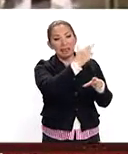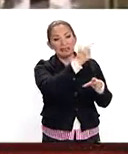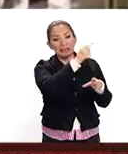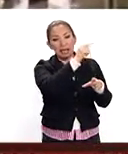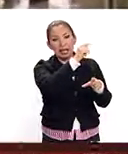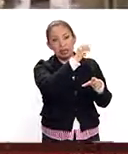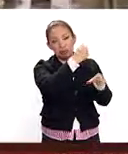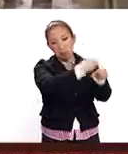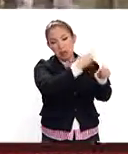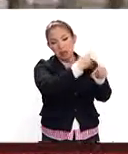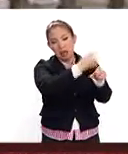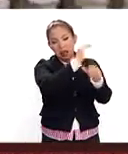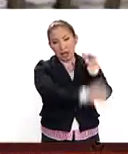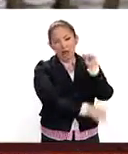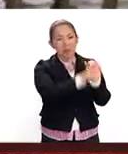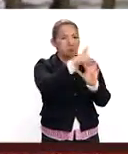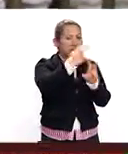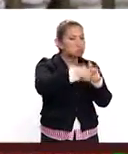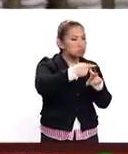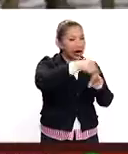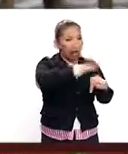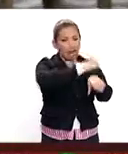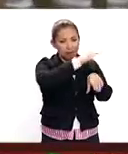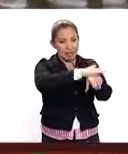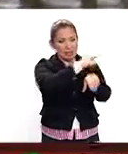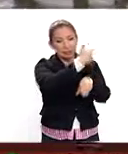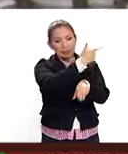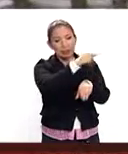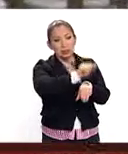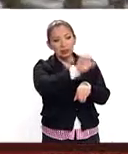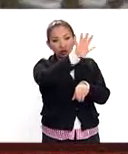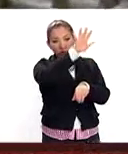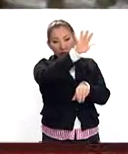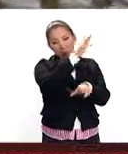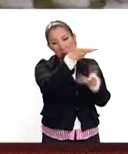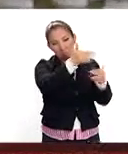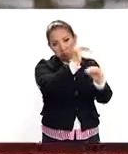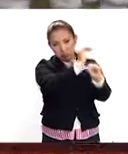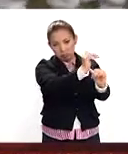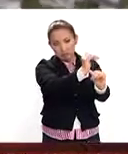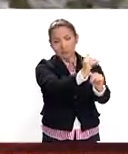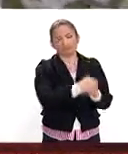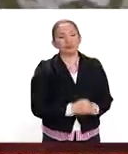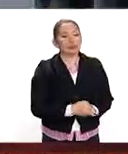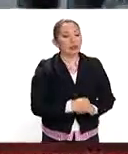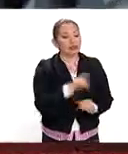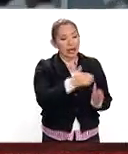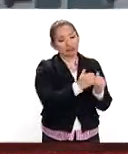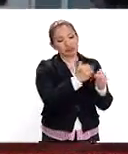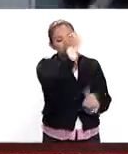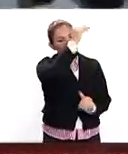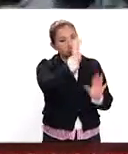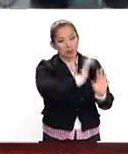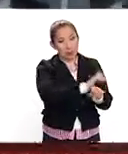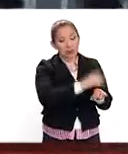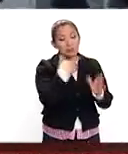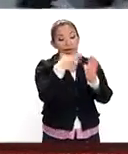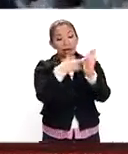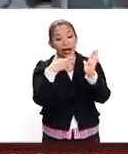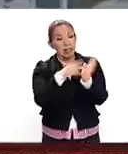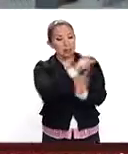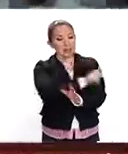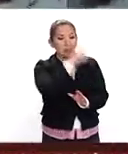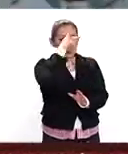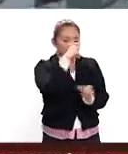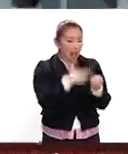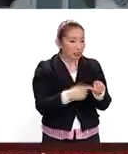concluido, con un promedio de 7.5 cuando menos, y de ahí en adelante los requisitos son ser